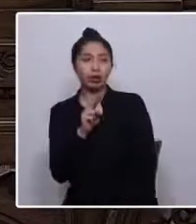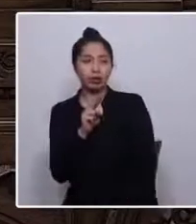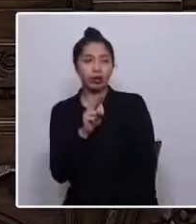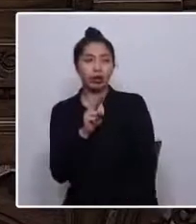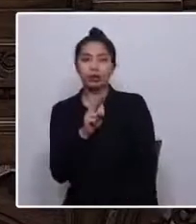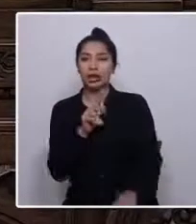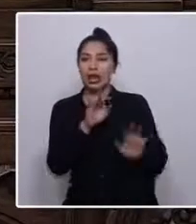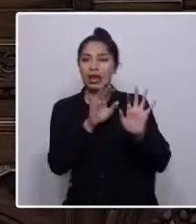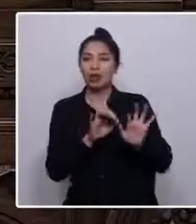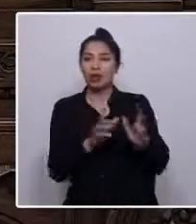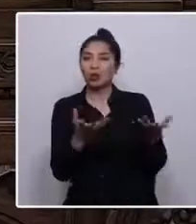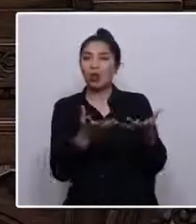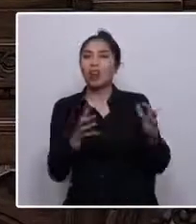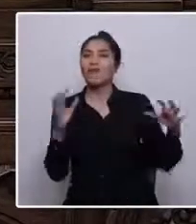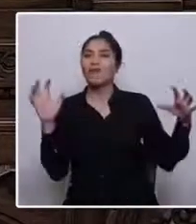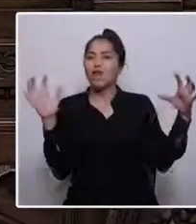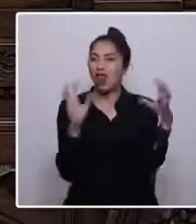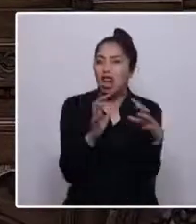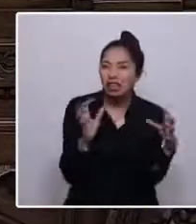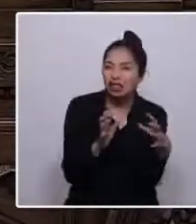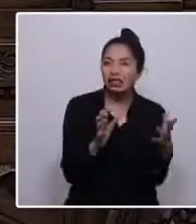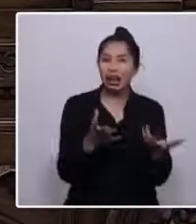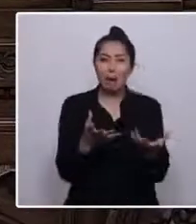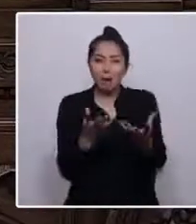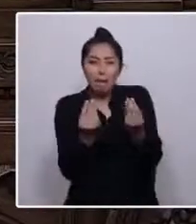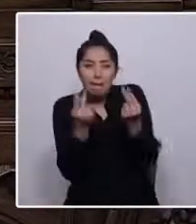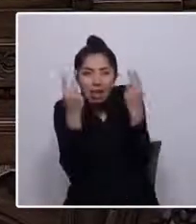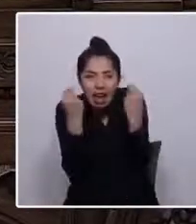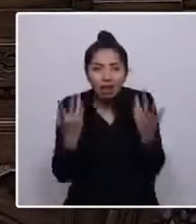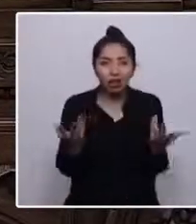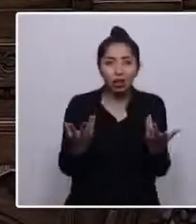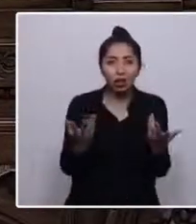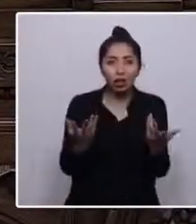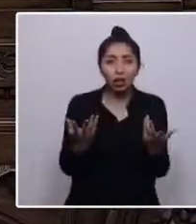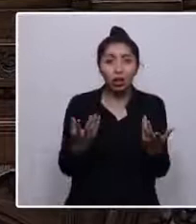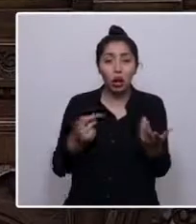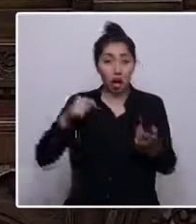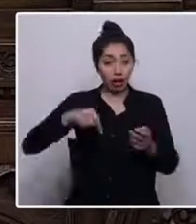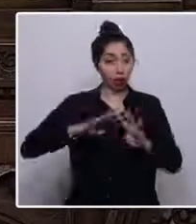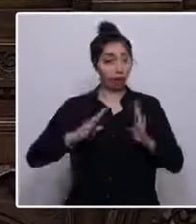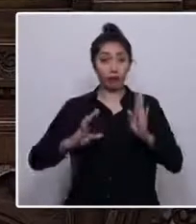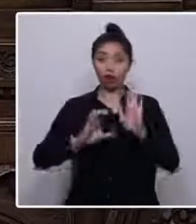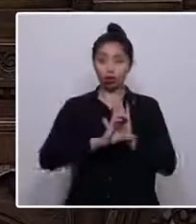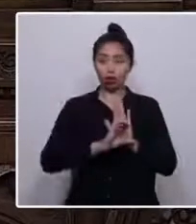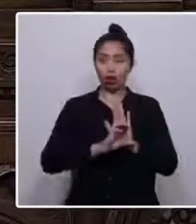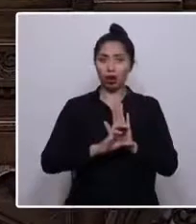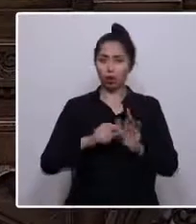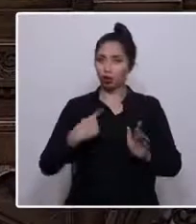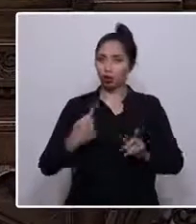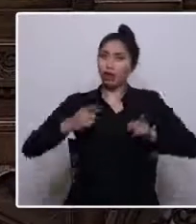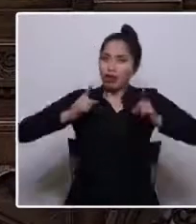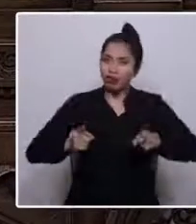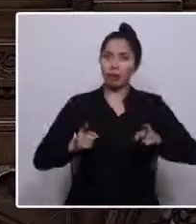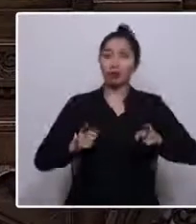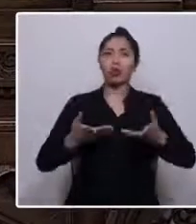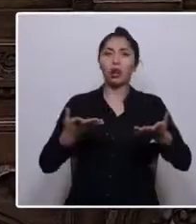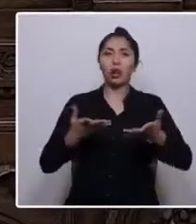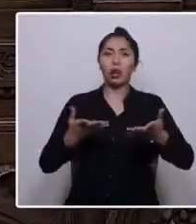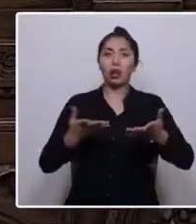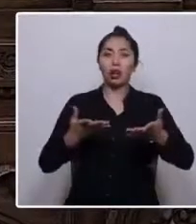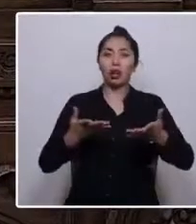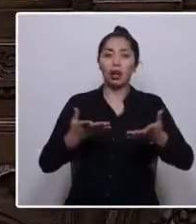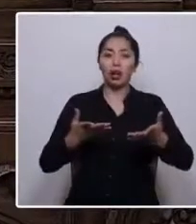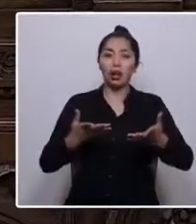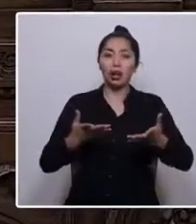violencia, desde la legitimidad y el miedo. Como Convención Constitucional tenemos el deber de mirar a los ojos a personas